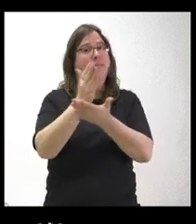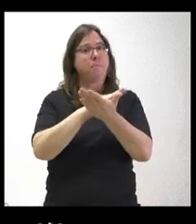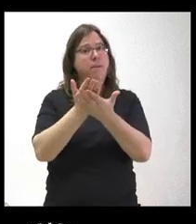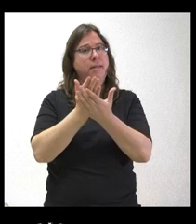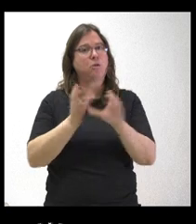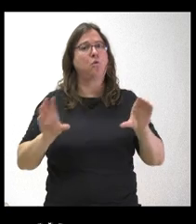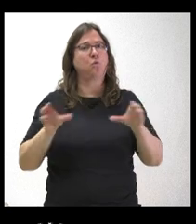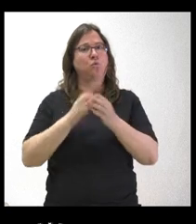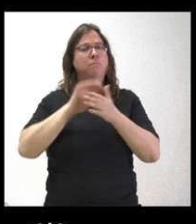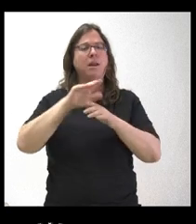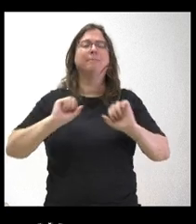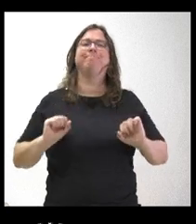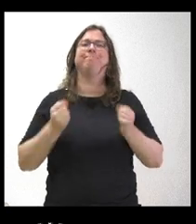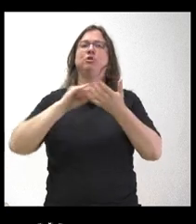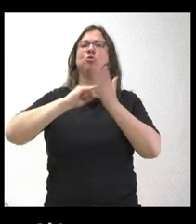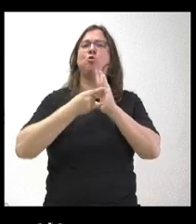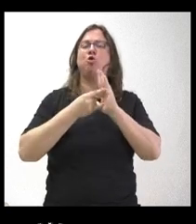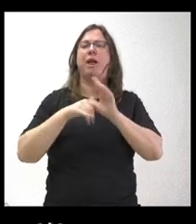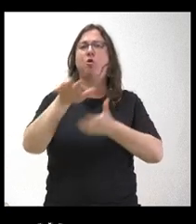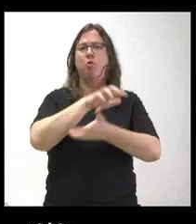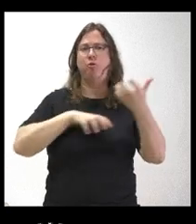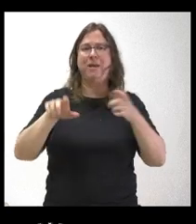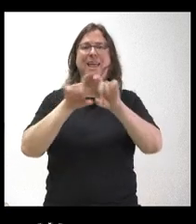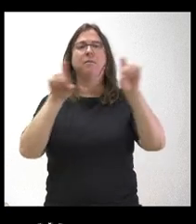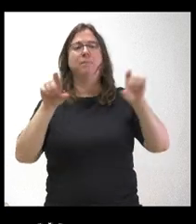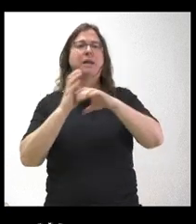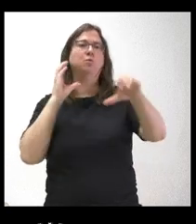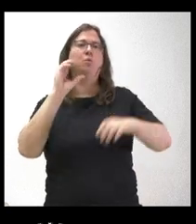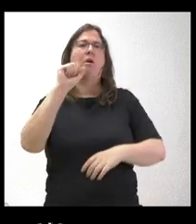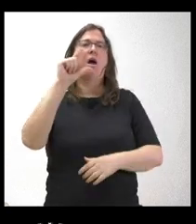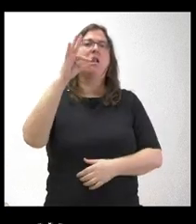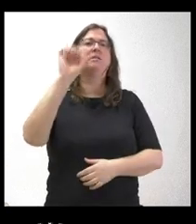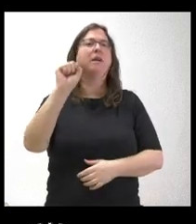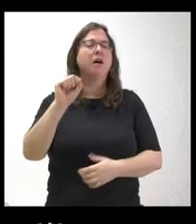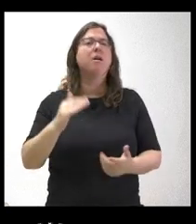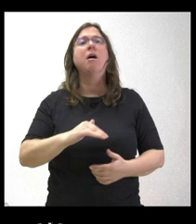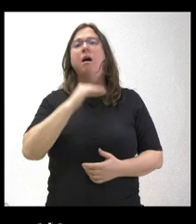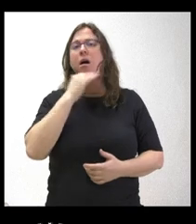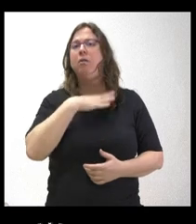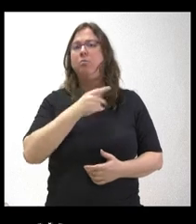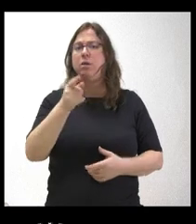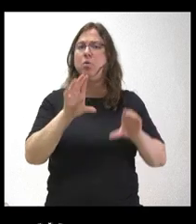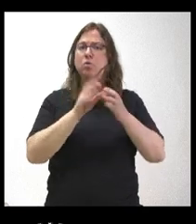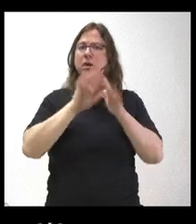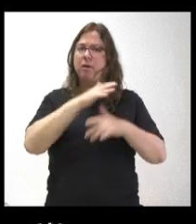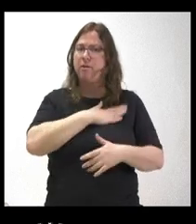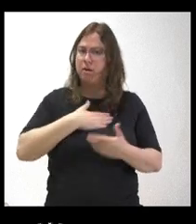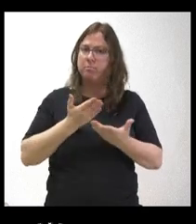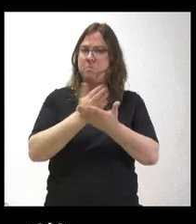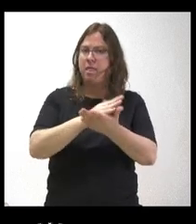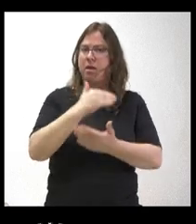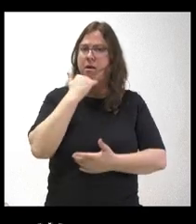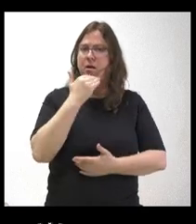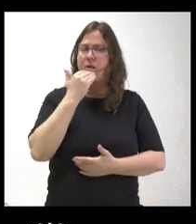este conflicto, para resolver este conflicto. Con la empresa Alsa, no sé si, efectivamente, habría una disposición por parte de la Junta para intermediar